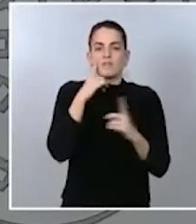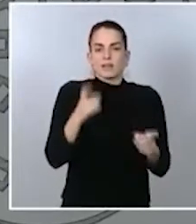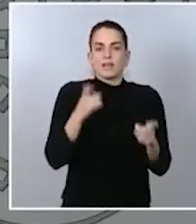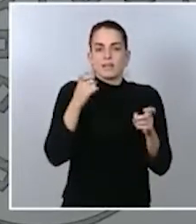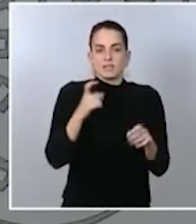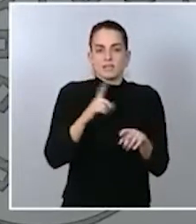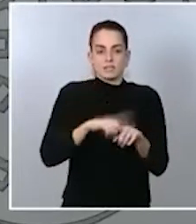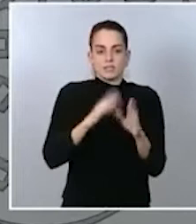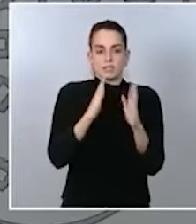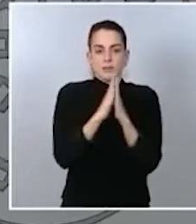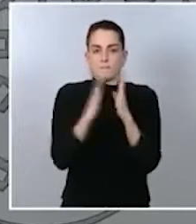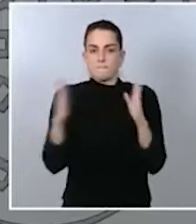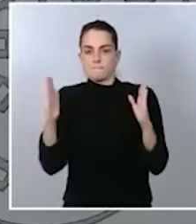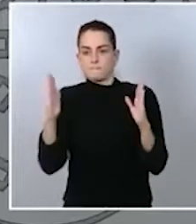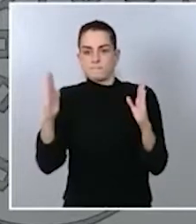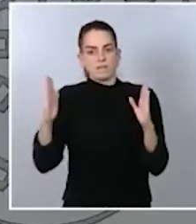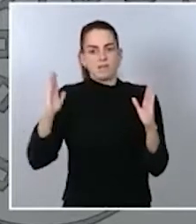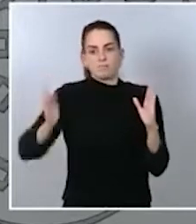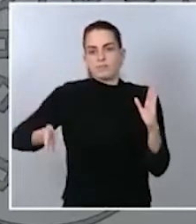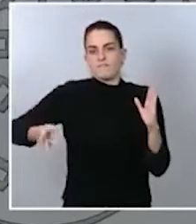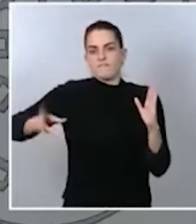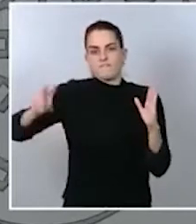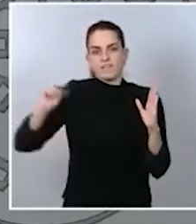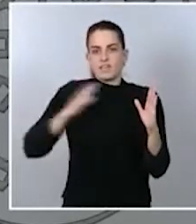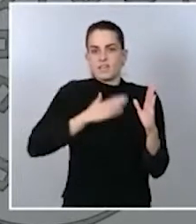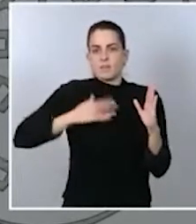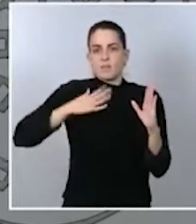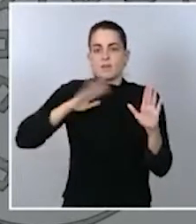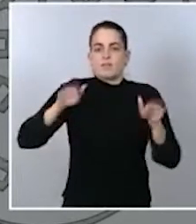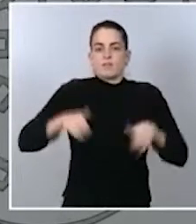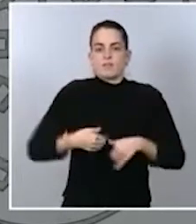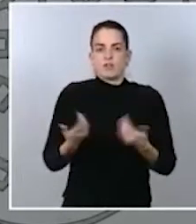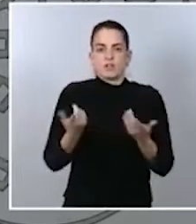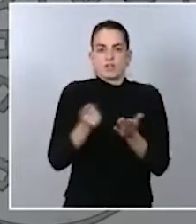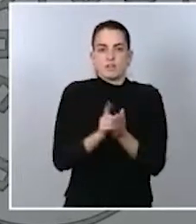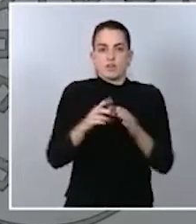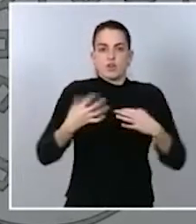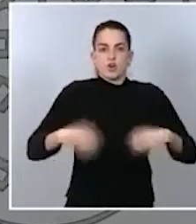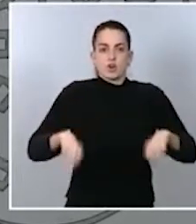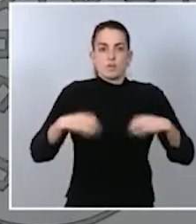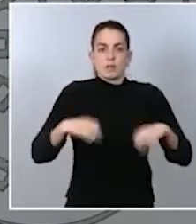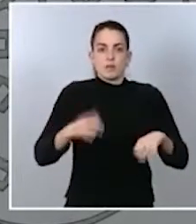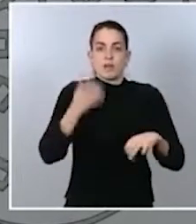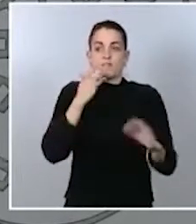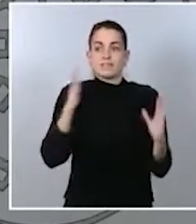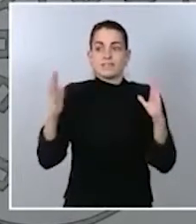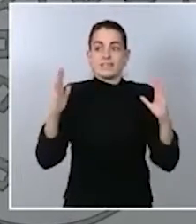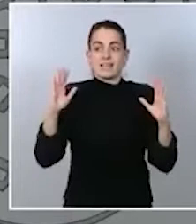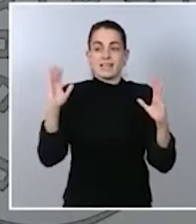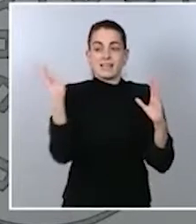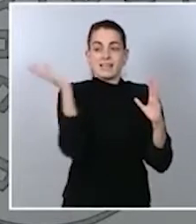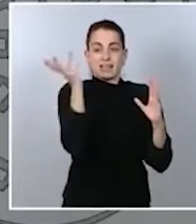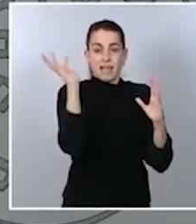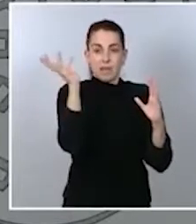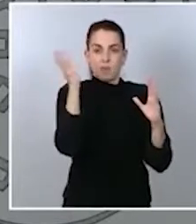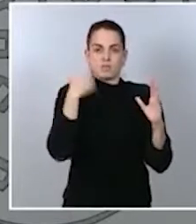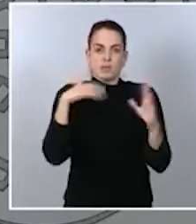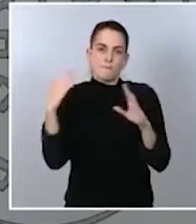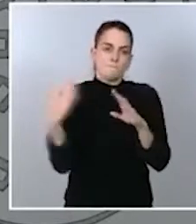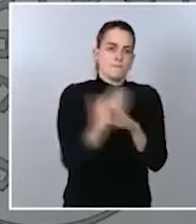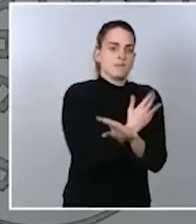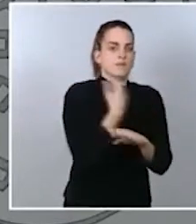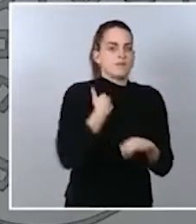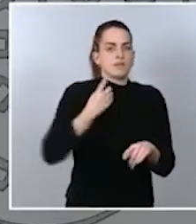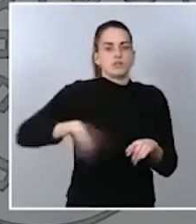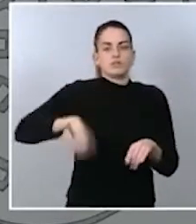tiempo posible y podamos volver a la normalidad en el momento en que pase este temporal y sigamos trabajando, como digo, en